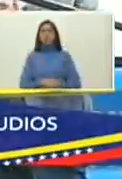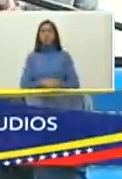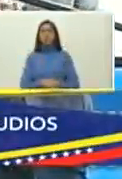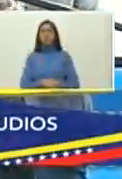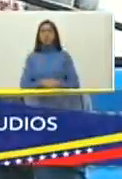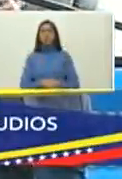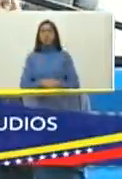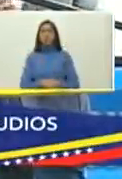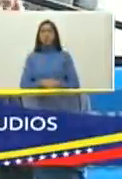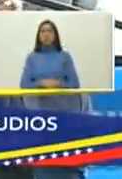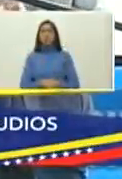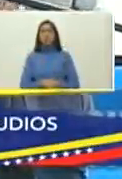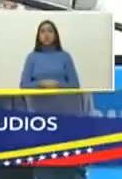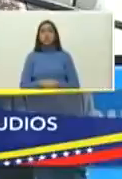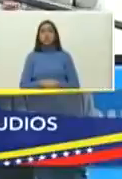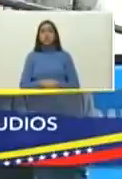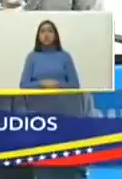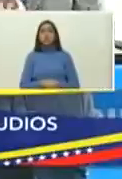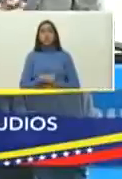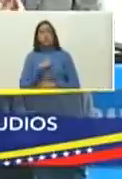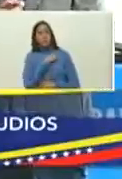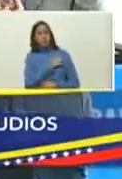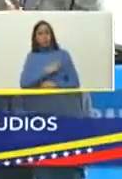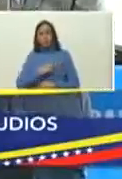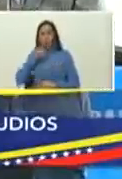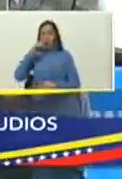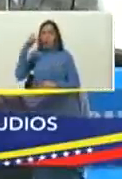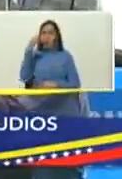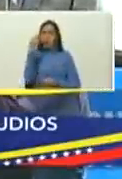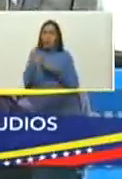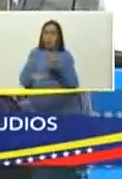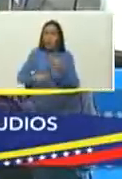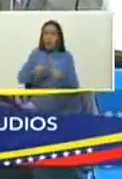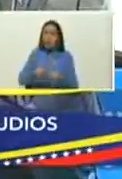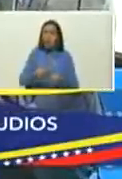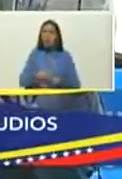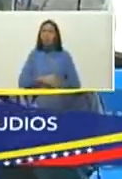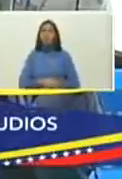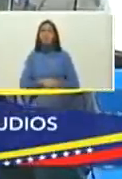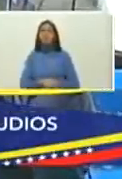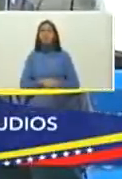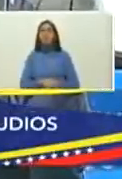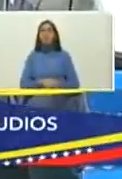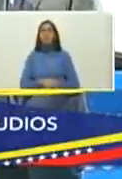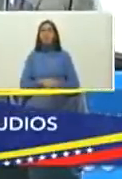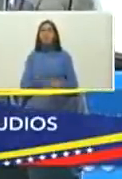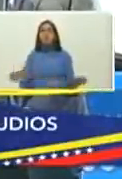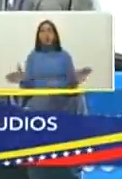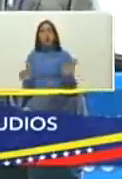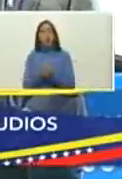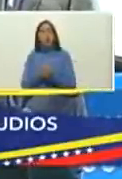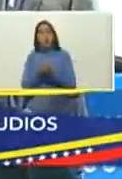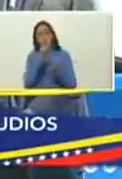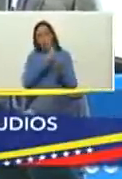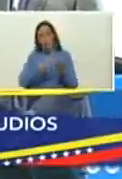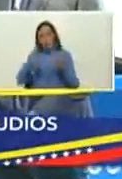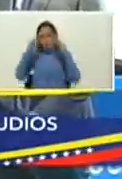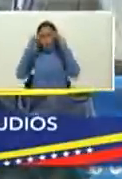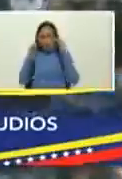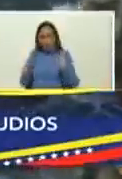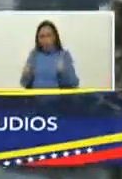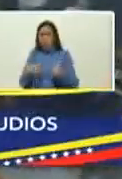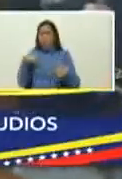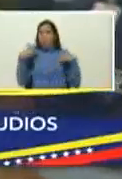emotivas palabras emotivas palabras del presidente Nicolás Maduro Moros un amigo poeta me decía en estos días que él estaba muy